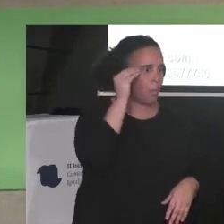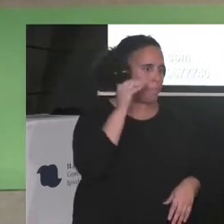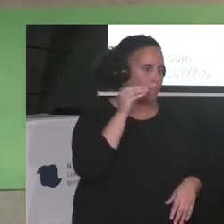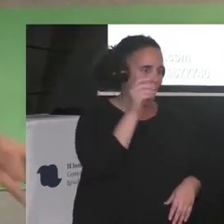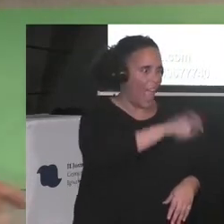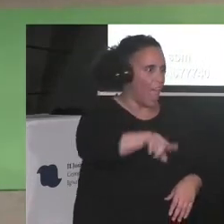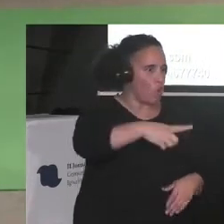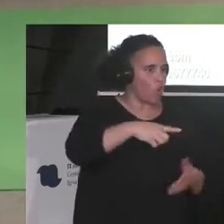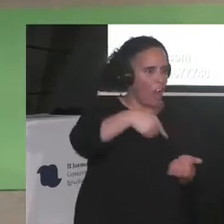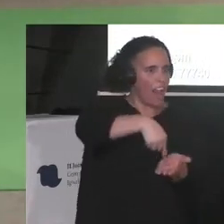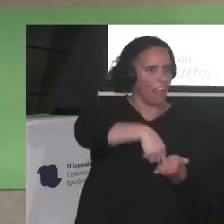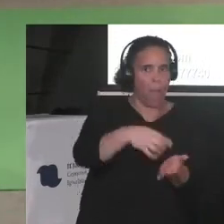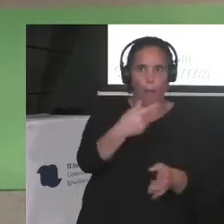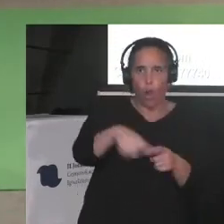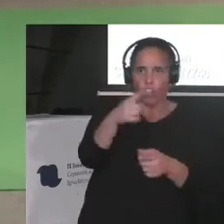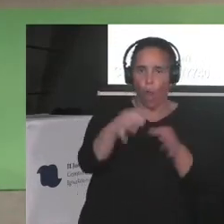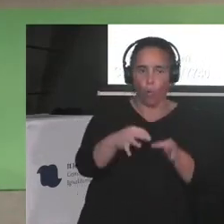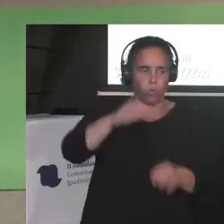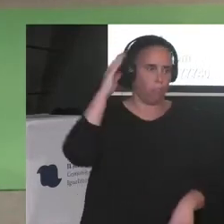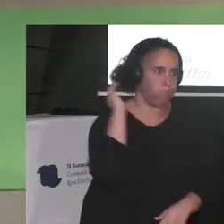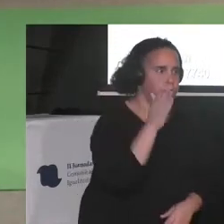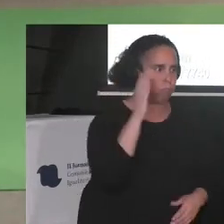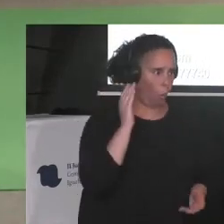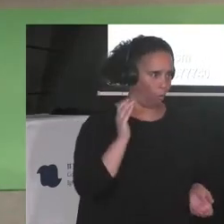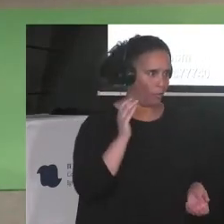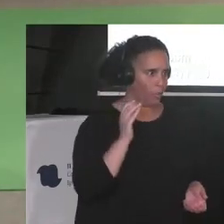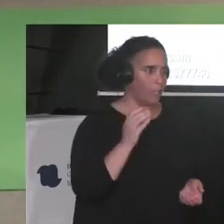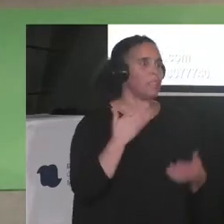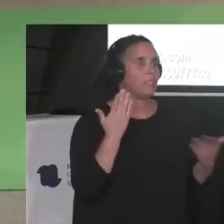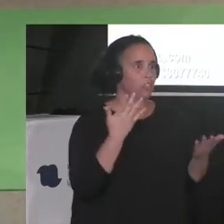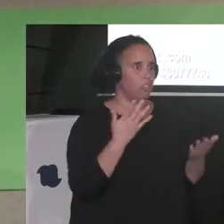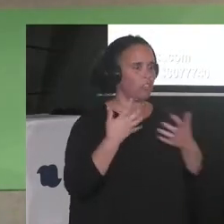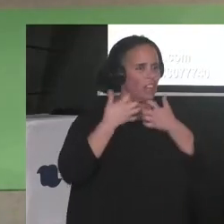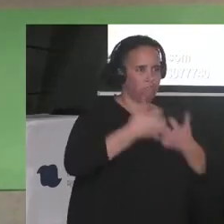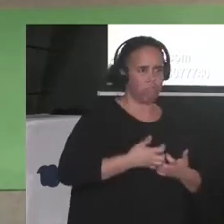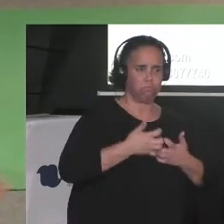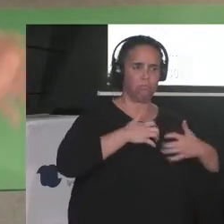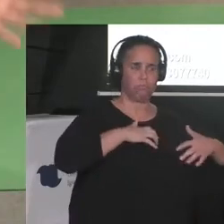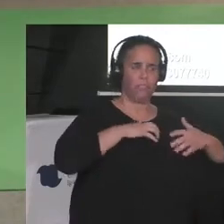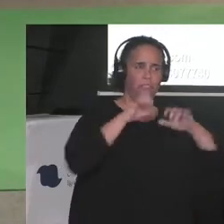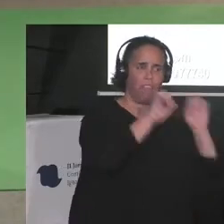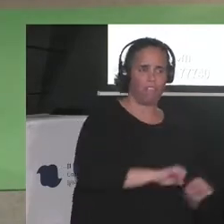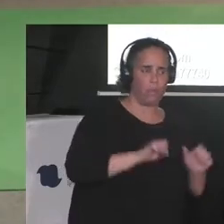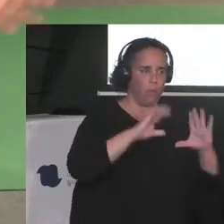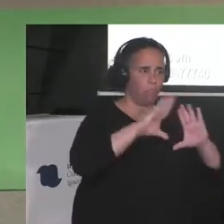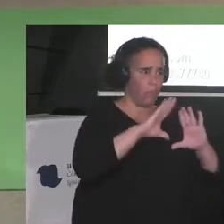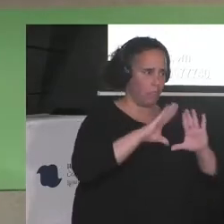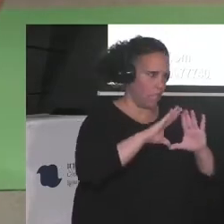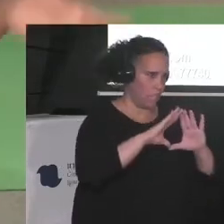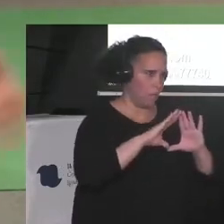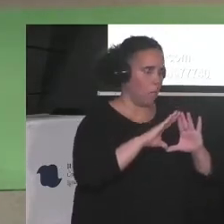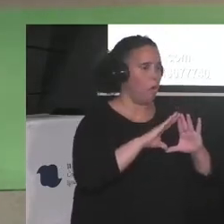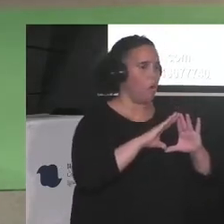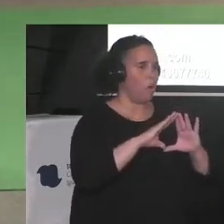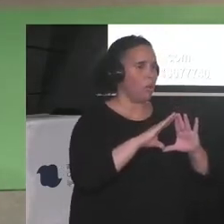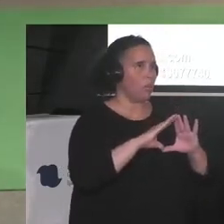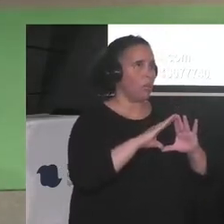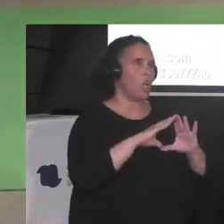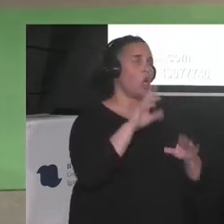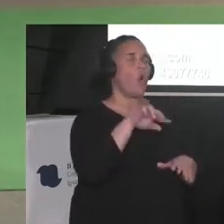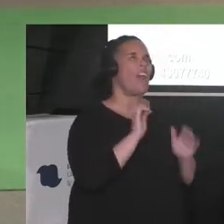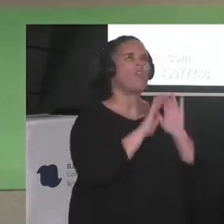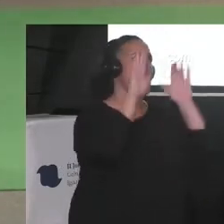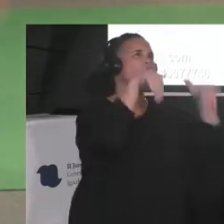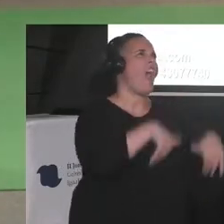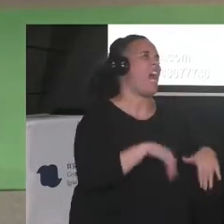Y no se puede decir que no lucháramos, tampoco que fuera un fracaso global. Habla por ti, Gabriela,